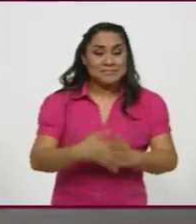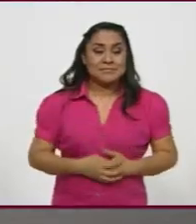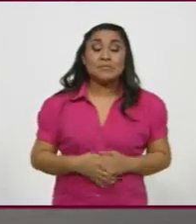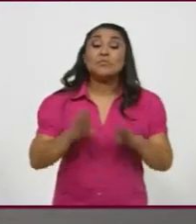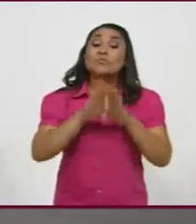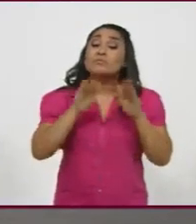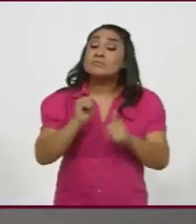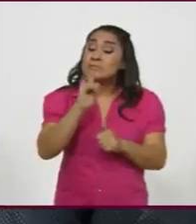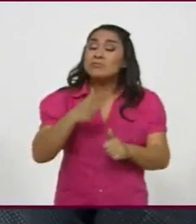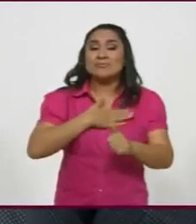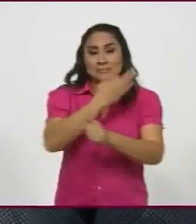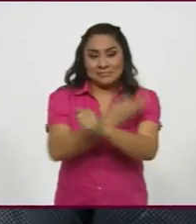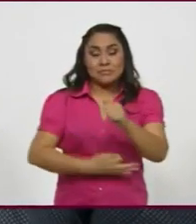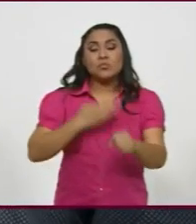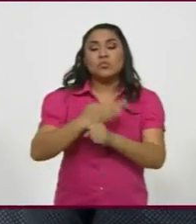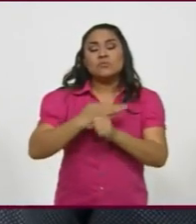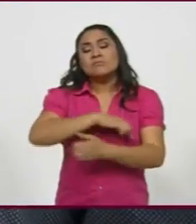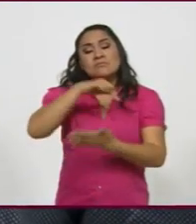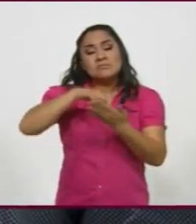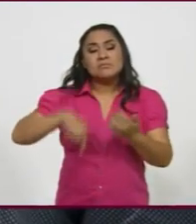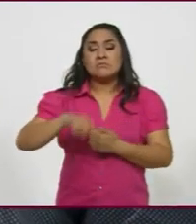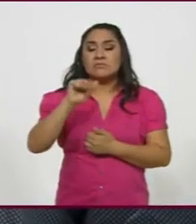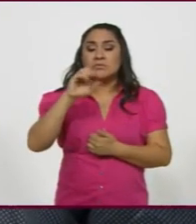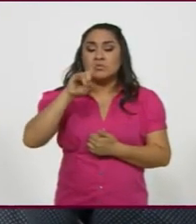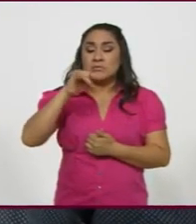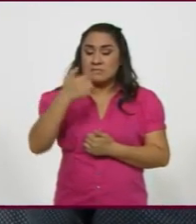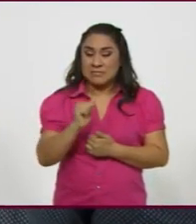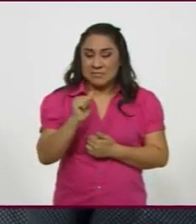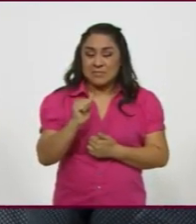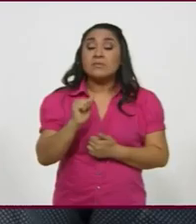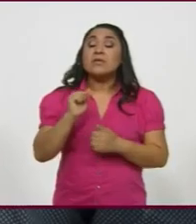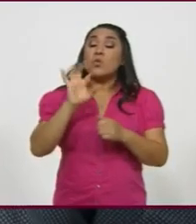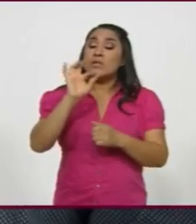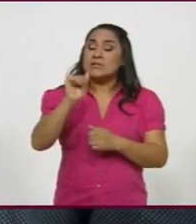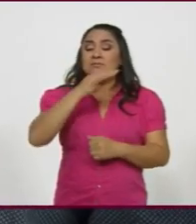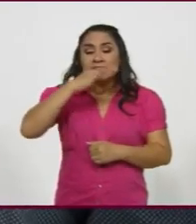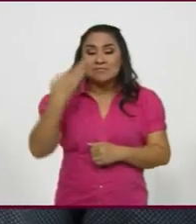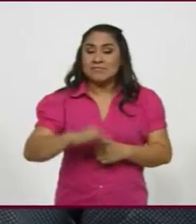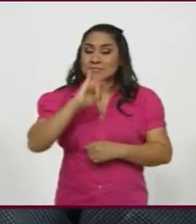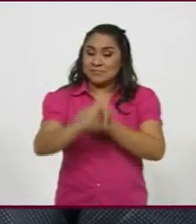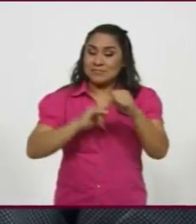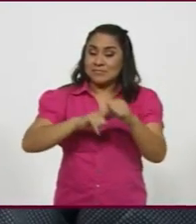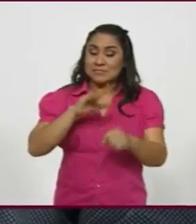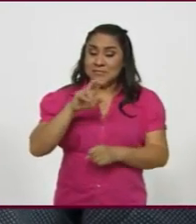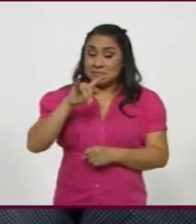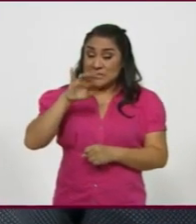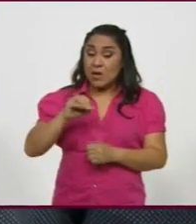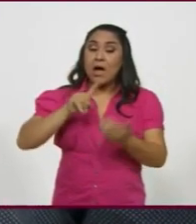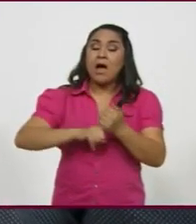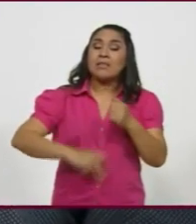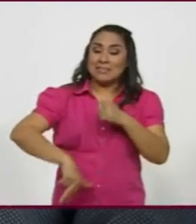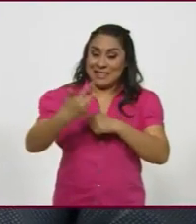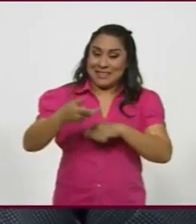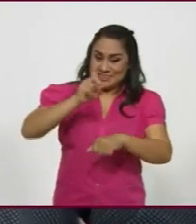¿Cómo estás Leti? Buenas tardes. Transmitimos hoy desde la Alóniga de Granaditas. La edición 46 del Festival Cervantino entra a su treceavo